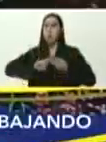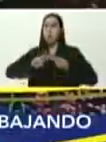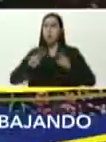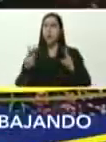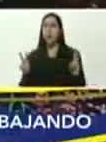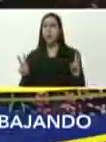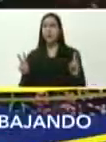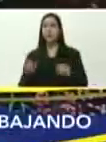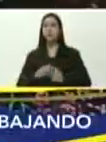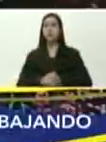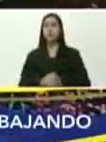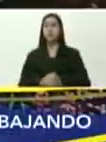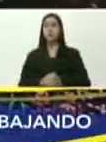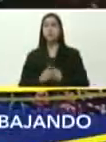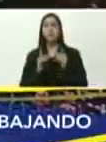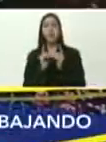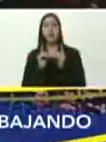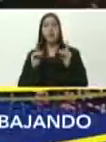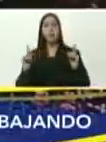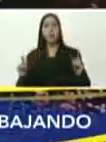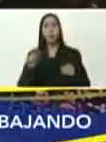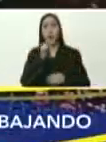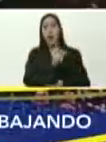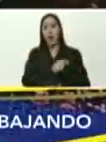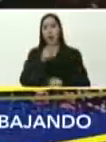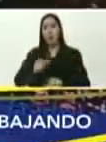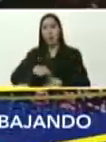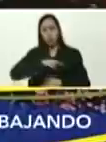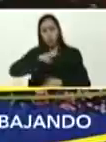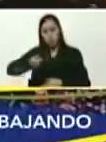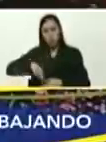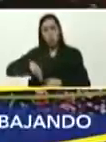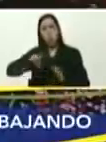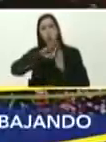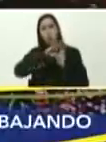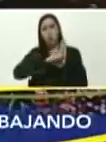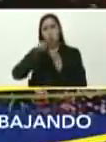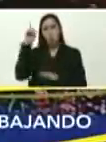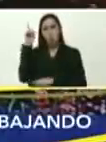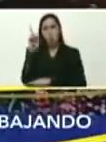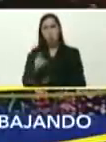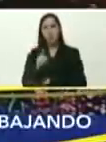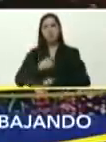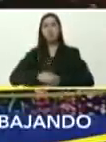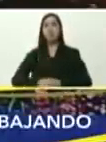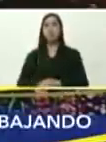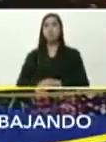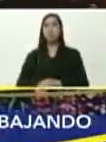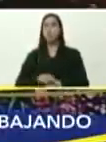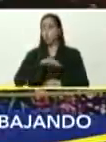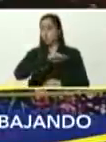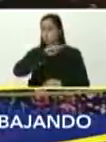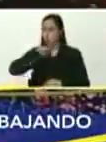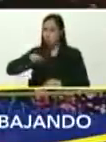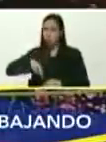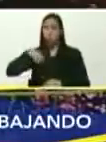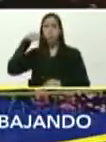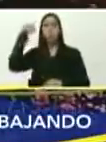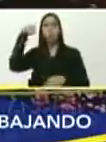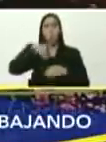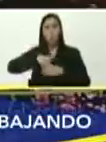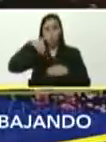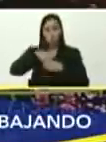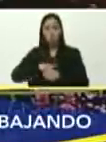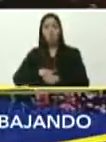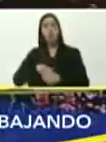Venezuela, por la democracia, venezolana, por nuestra constitución, como letra viva, vamos a votar, por el